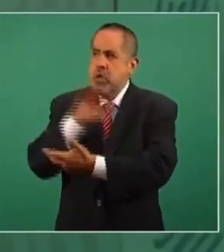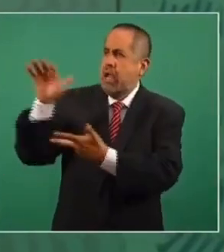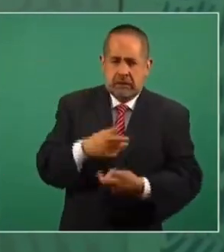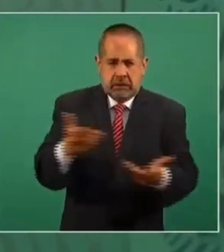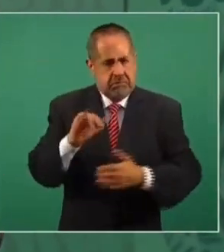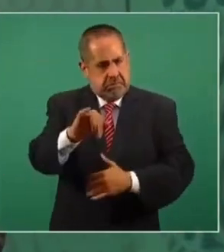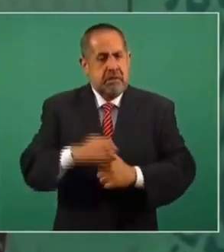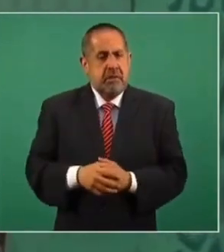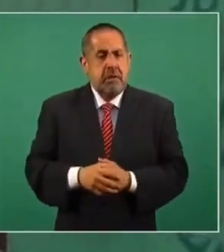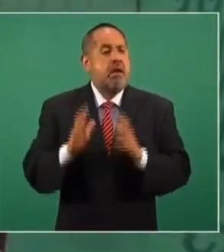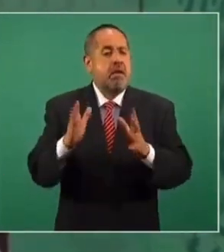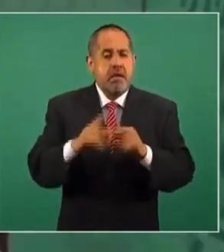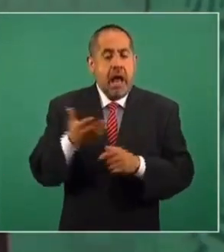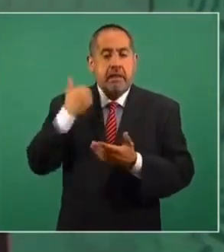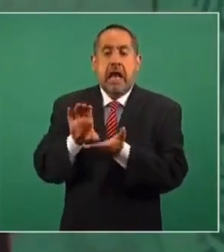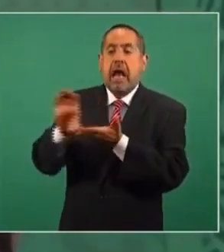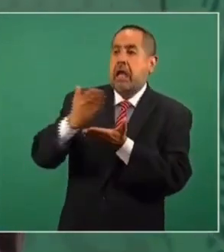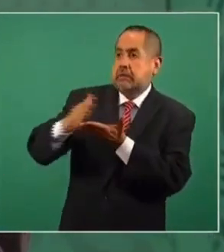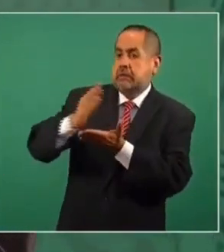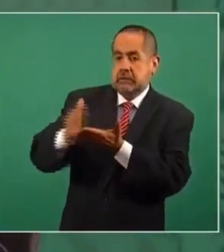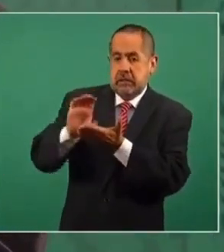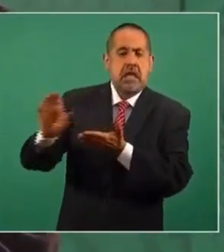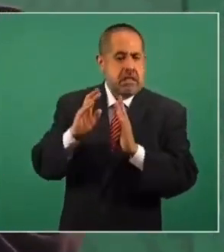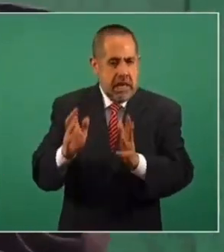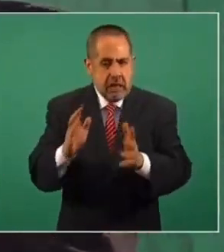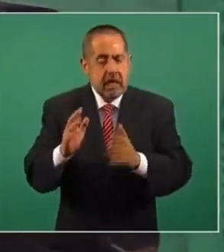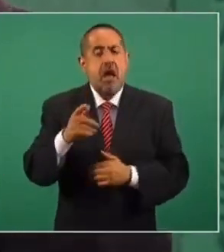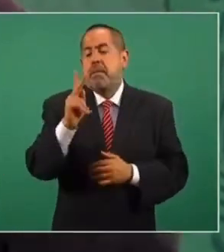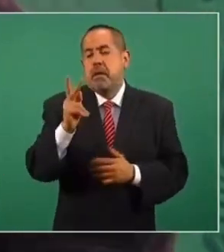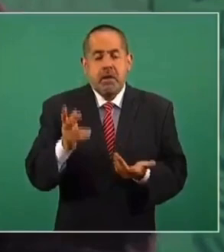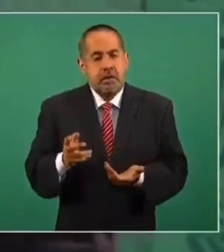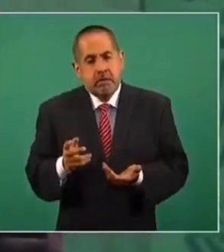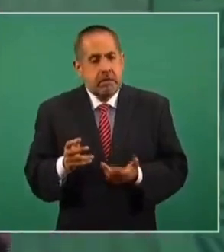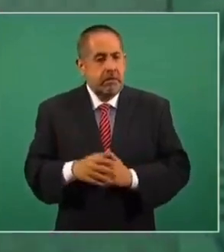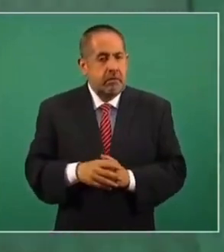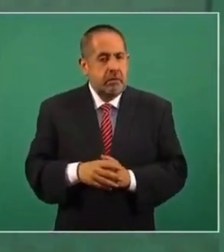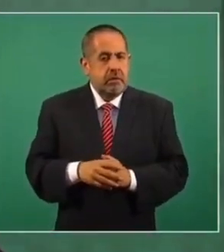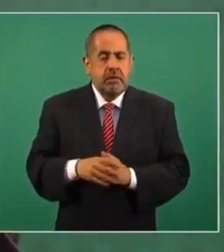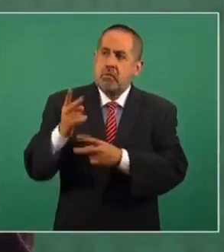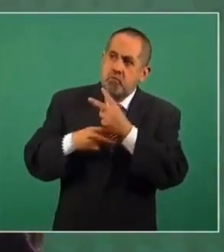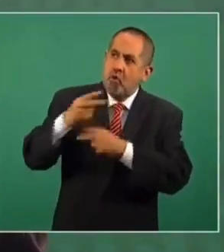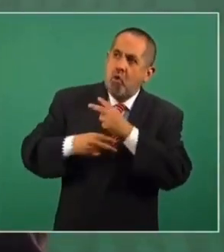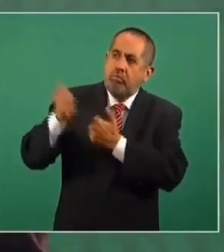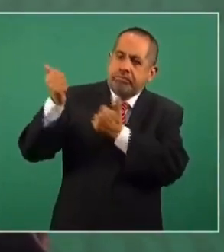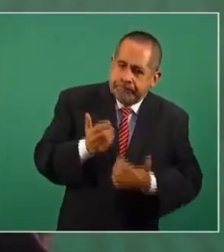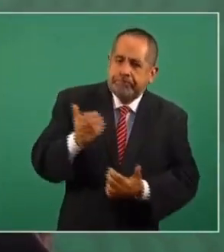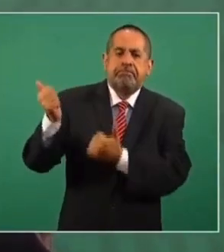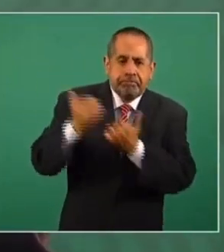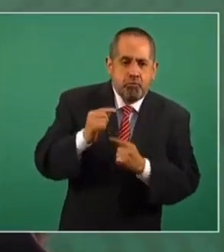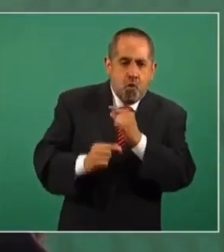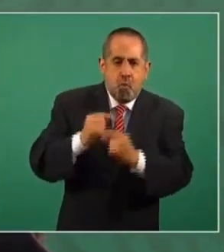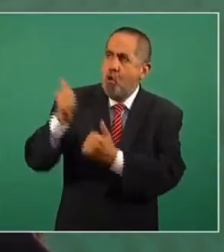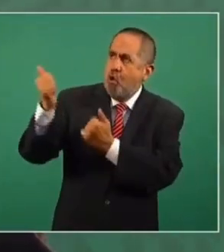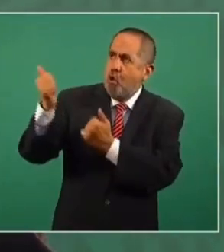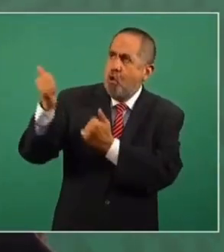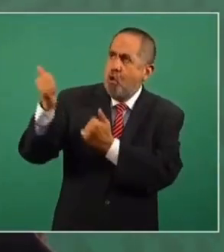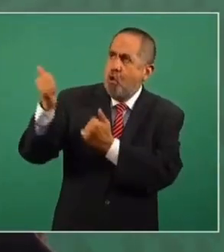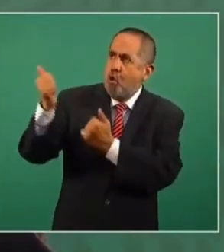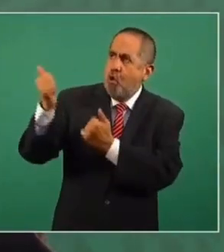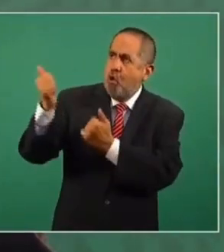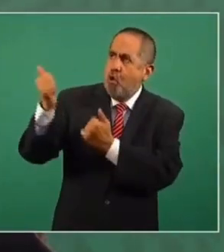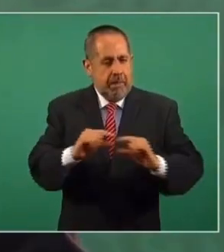ya hemos entregado anticipos, pero van a ir llegando poco a poco las vacunas.